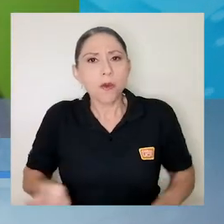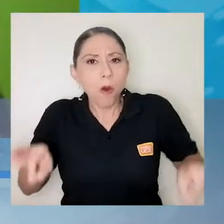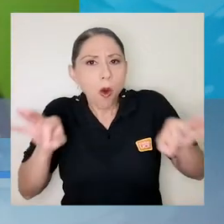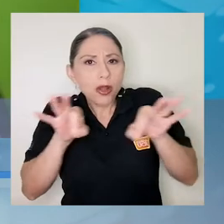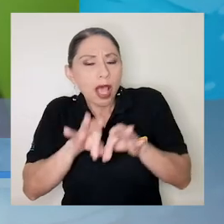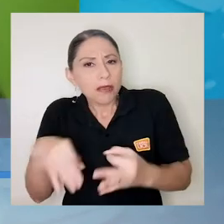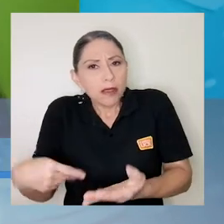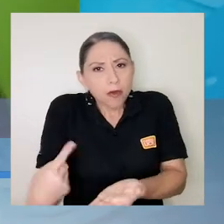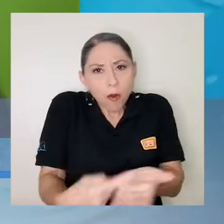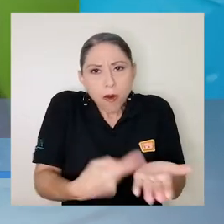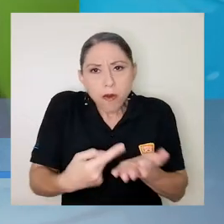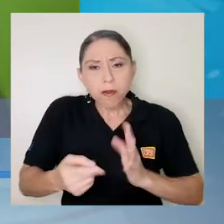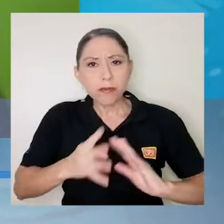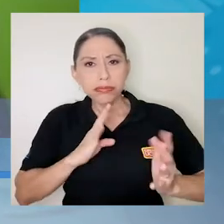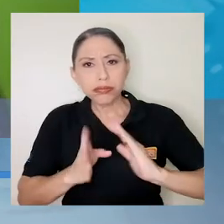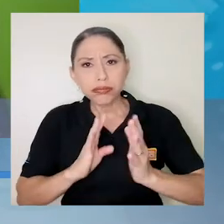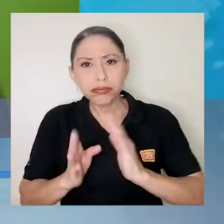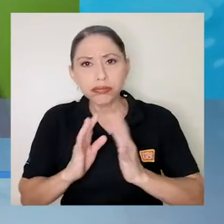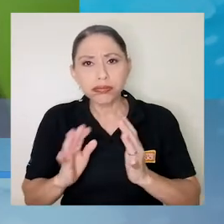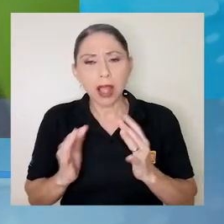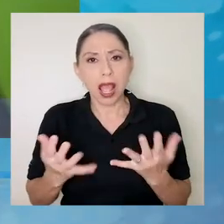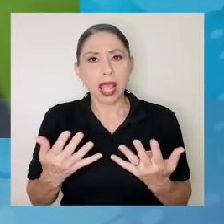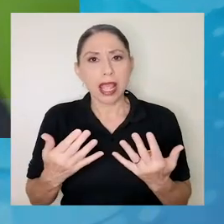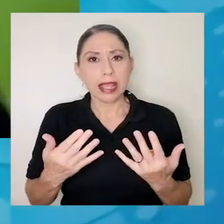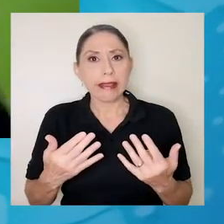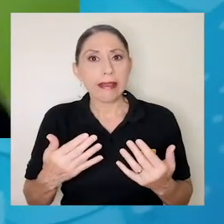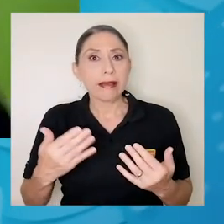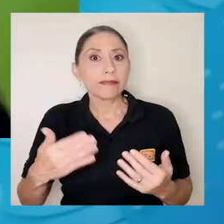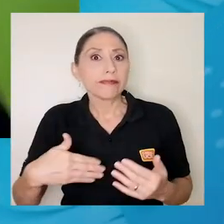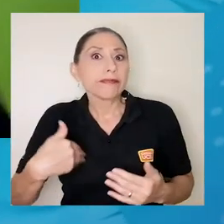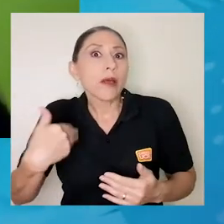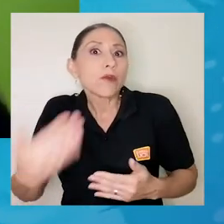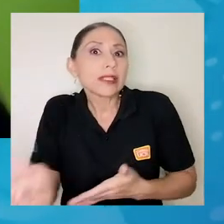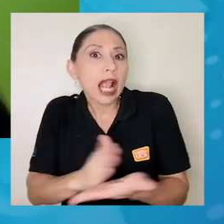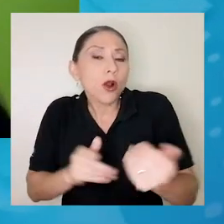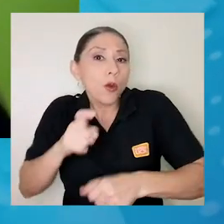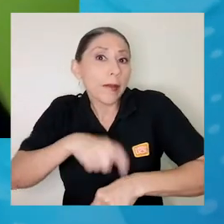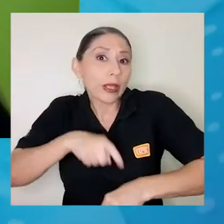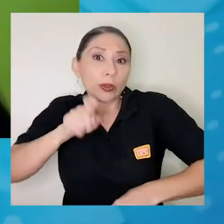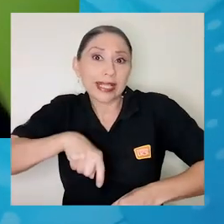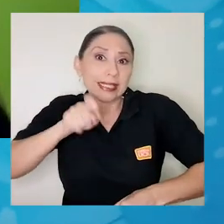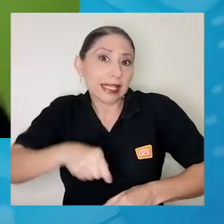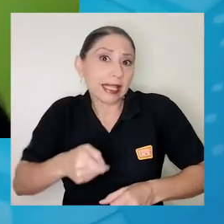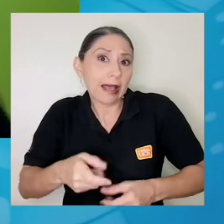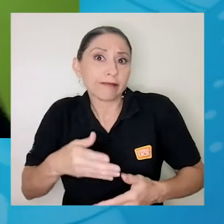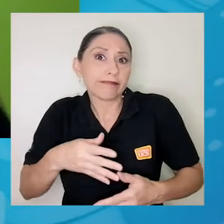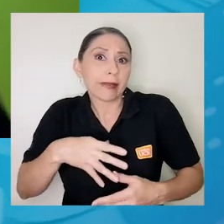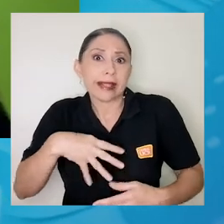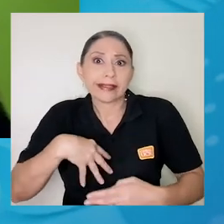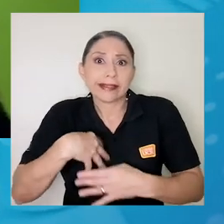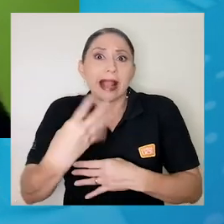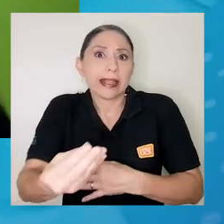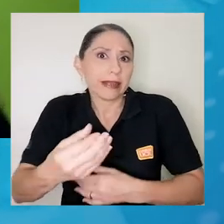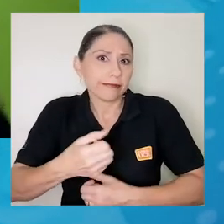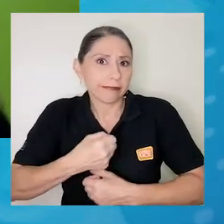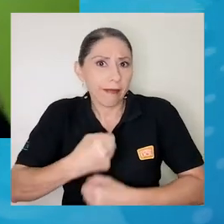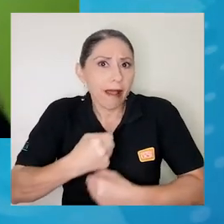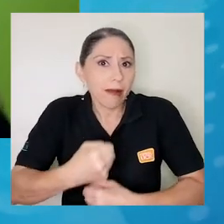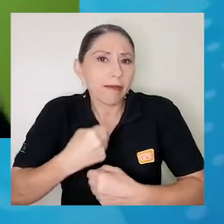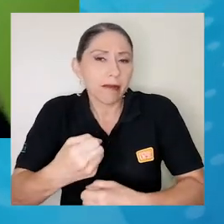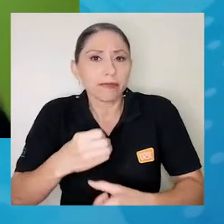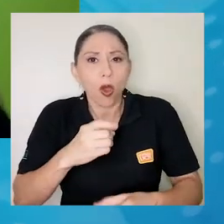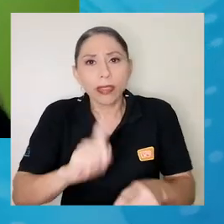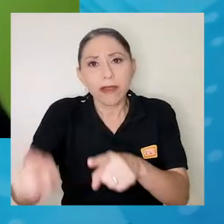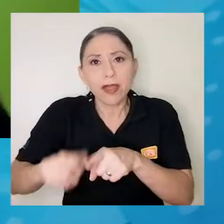que en el momento en el cual se vuelva necesario salir a las calles, digamos, o manifestarnos de otras